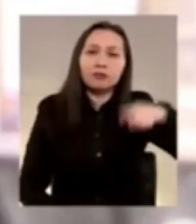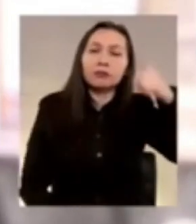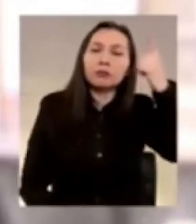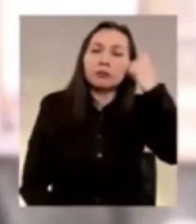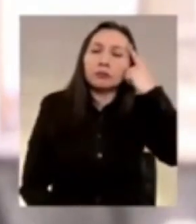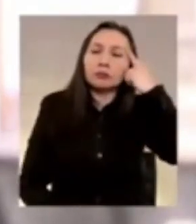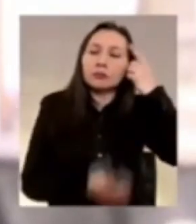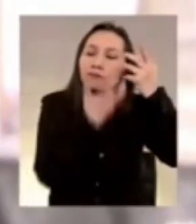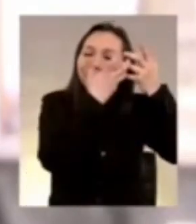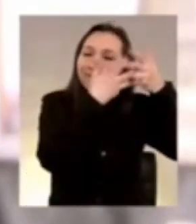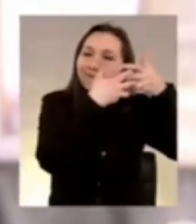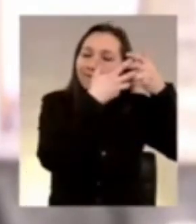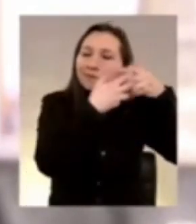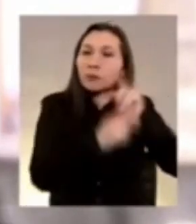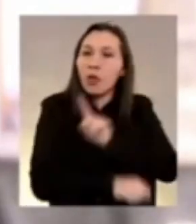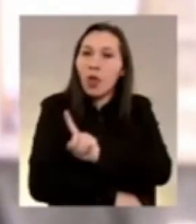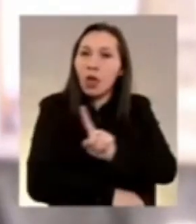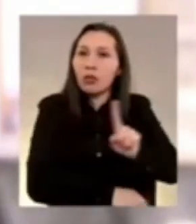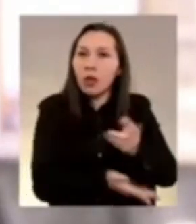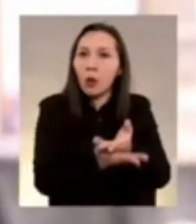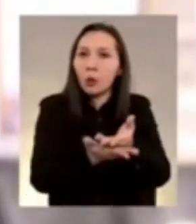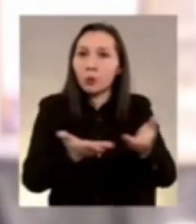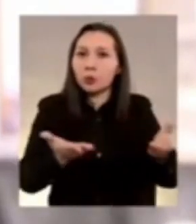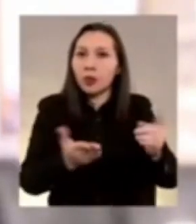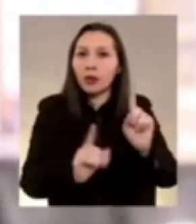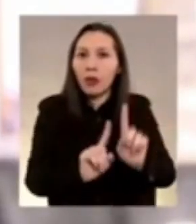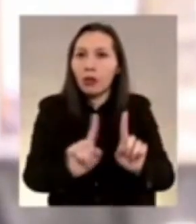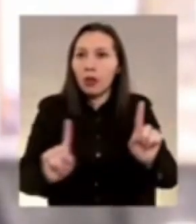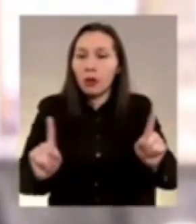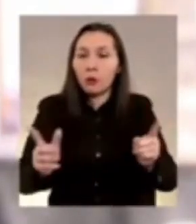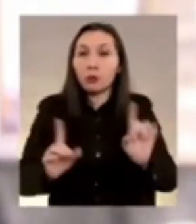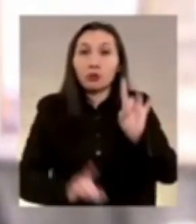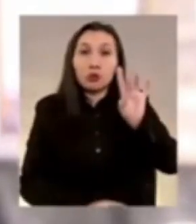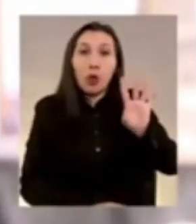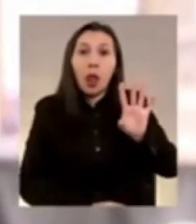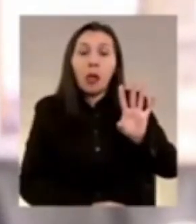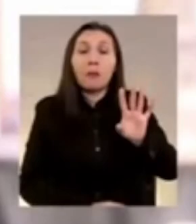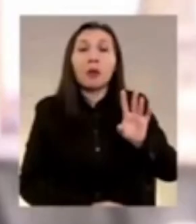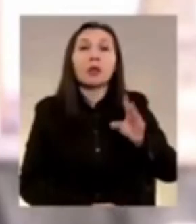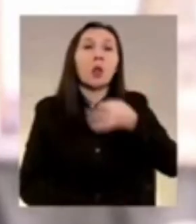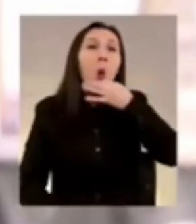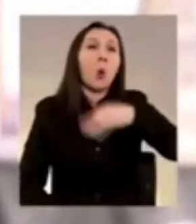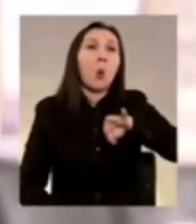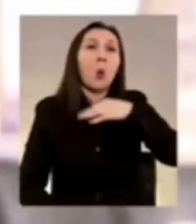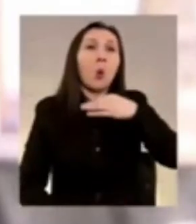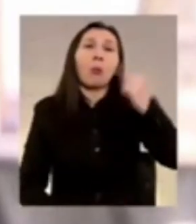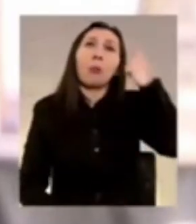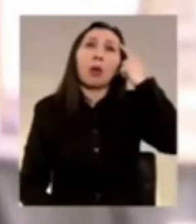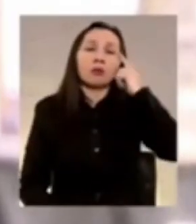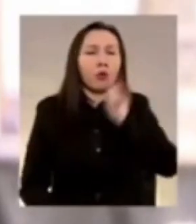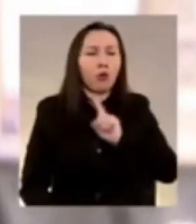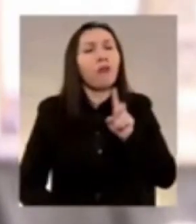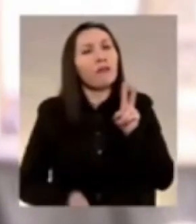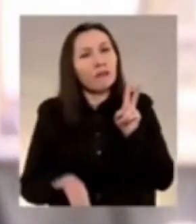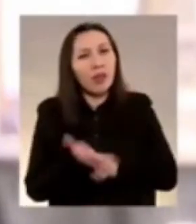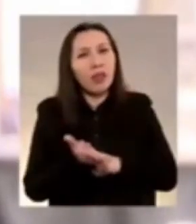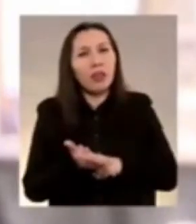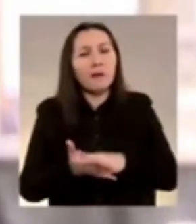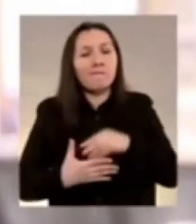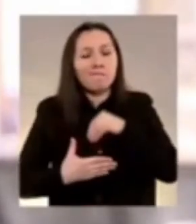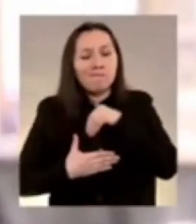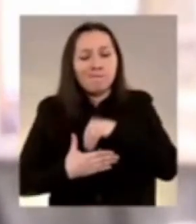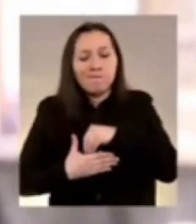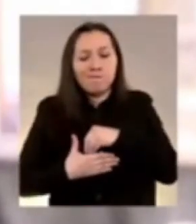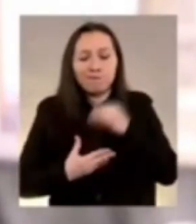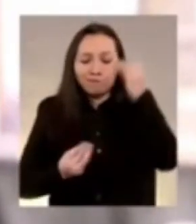a cada uno de ustedes no solo en formato de discurso sino de verdad a